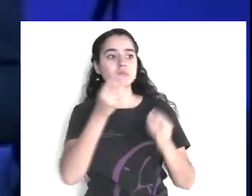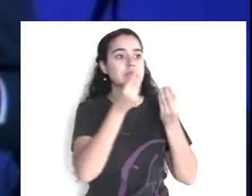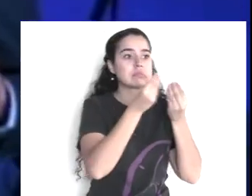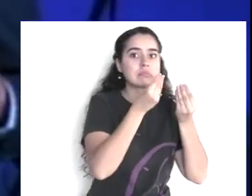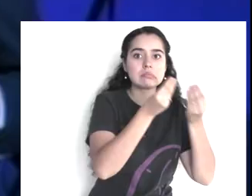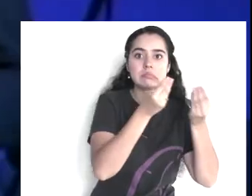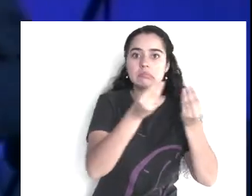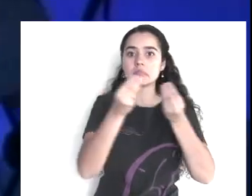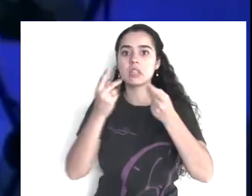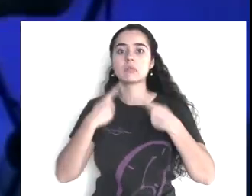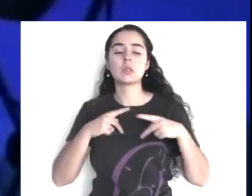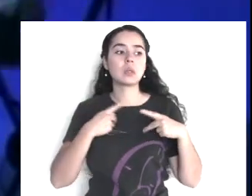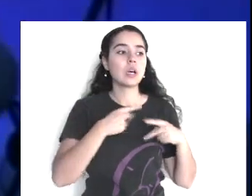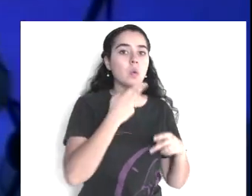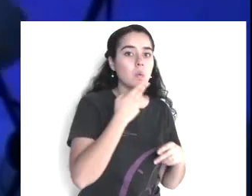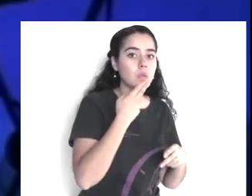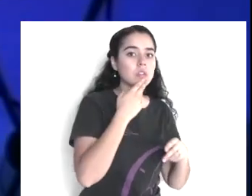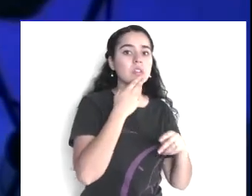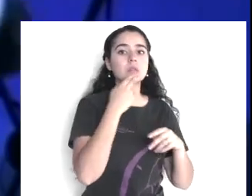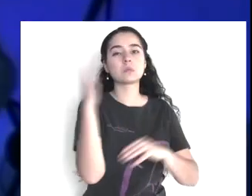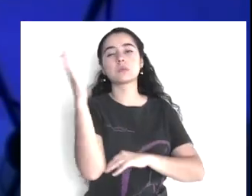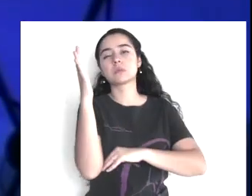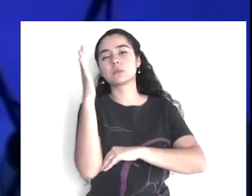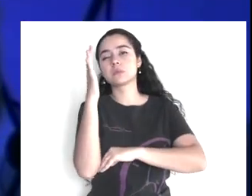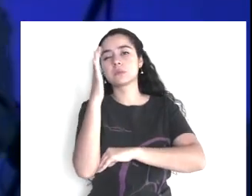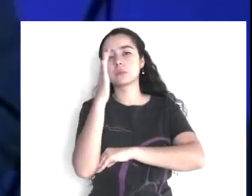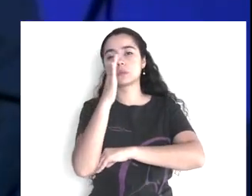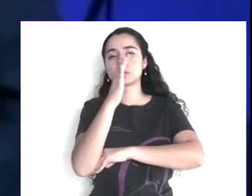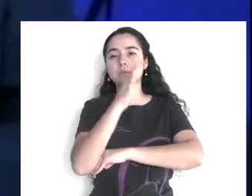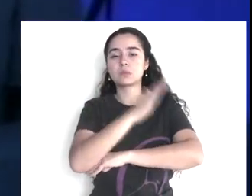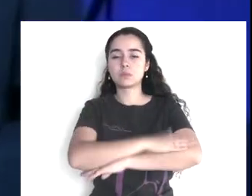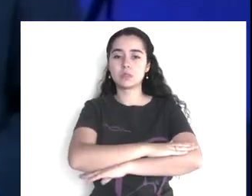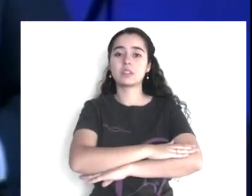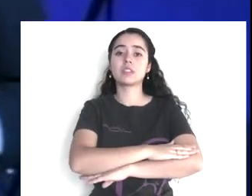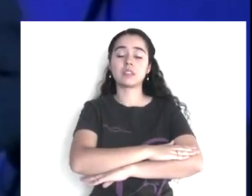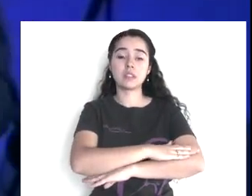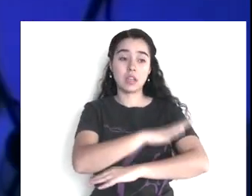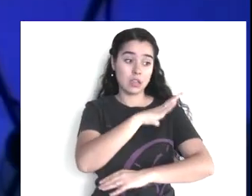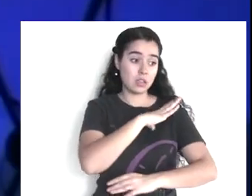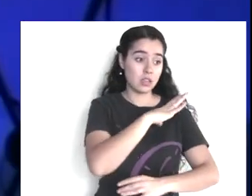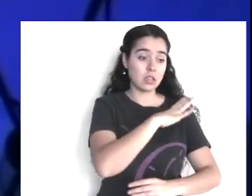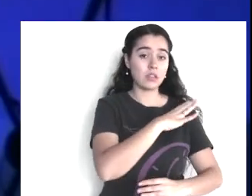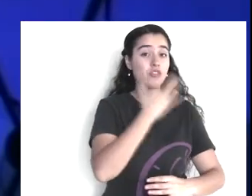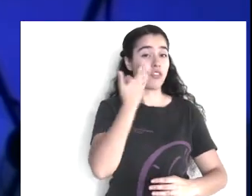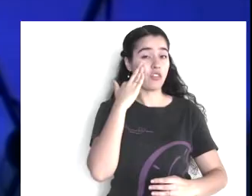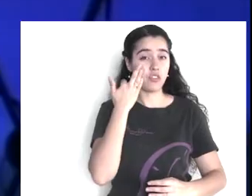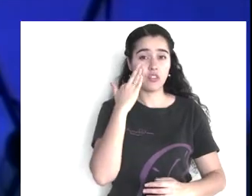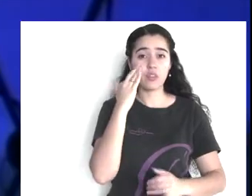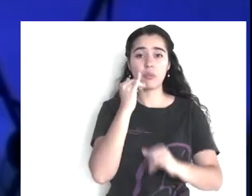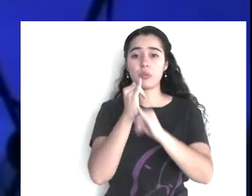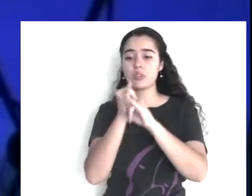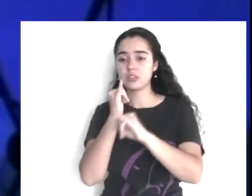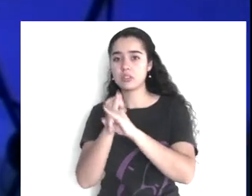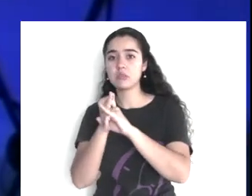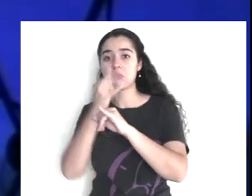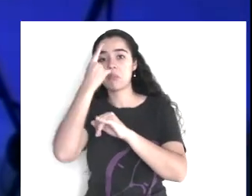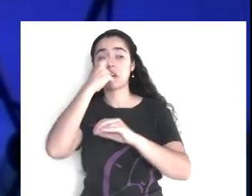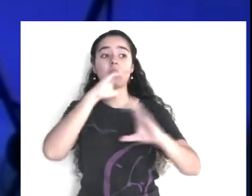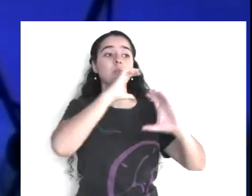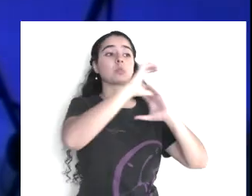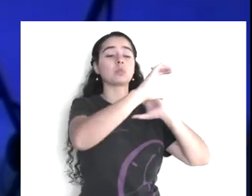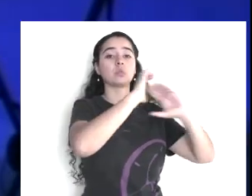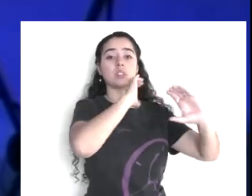influencia, que muchas otras cosas, que antaño, la tenían, hoy las redes sociales, se han vuelto, como la voz del pueblo,